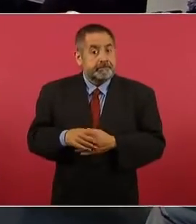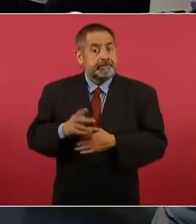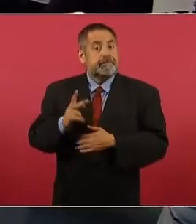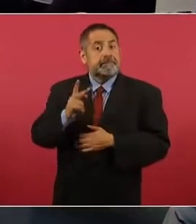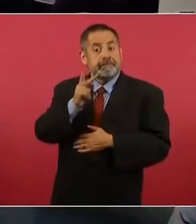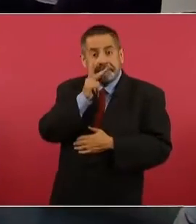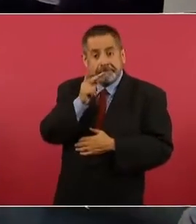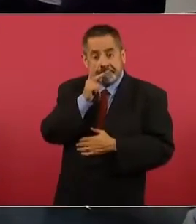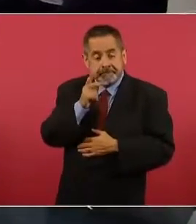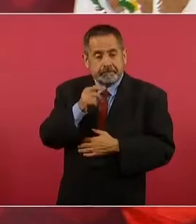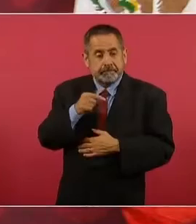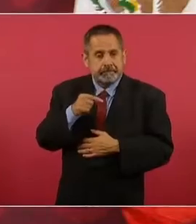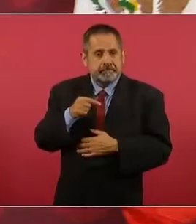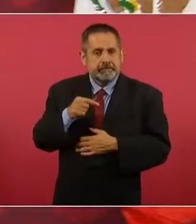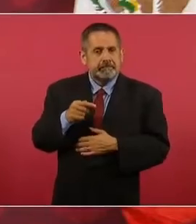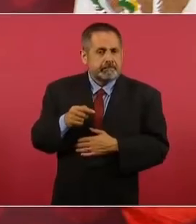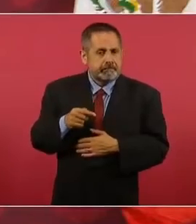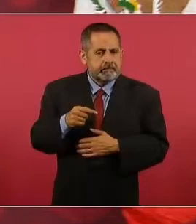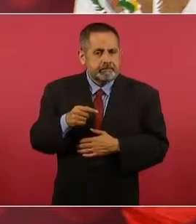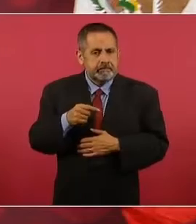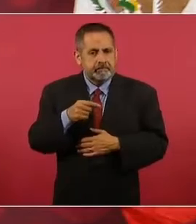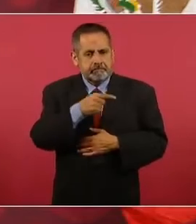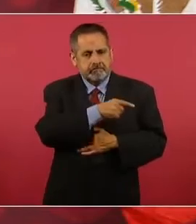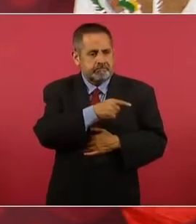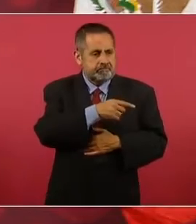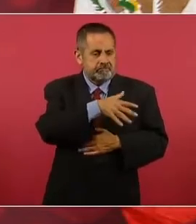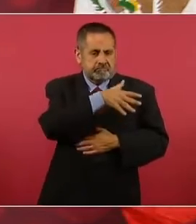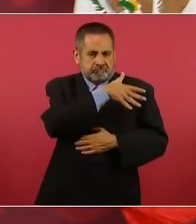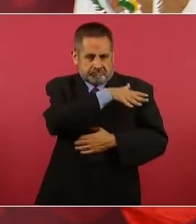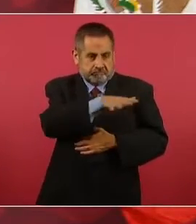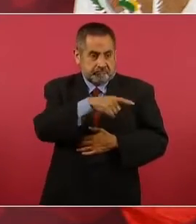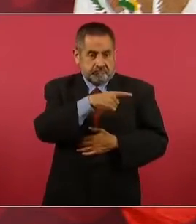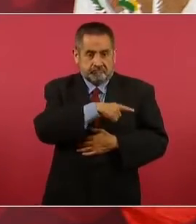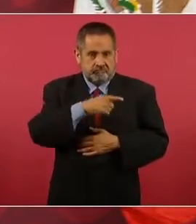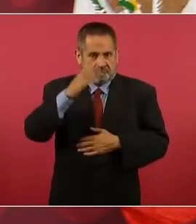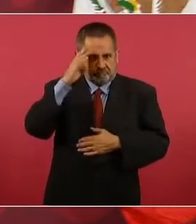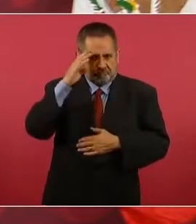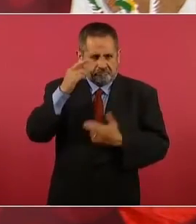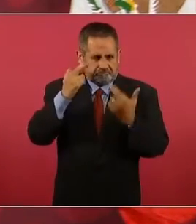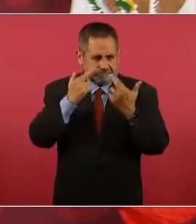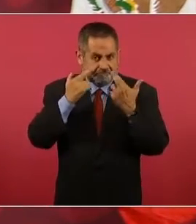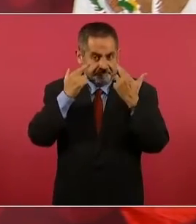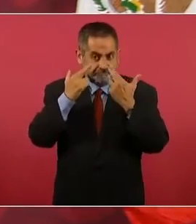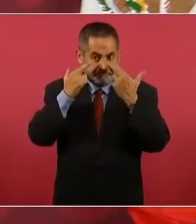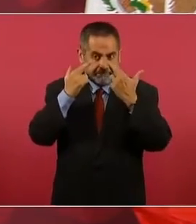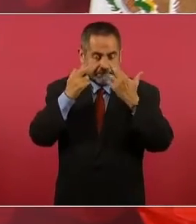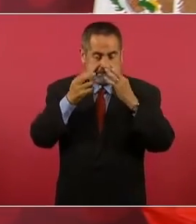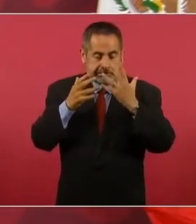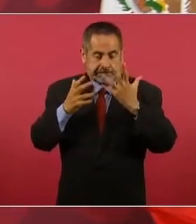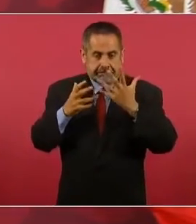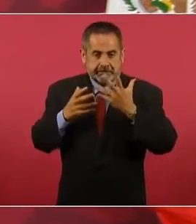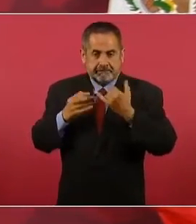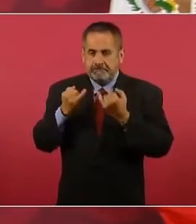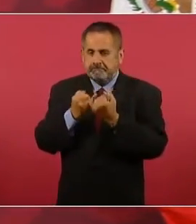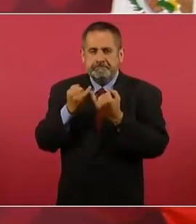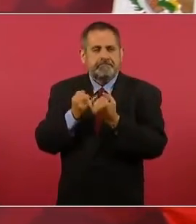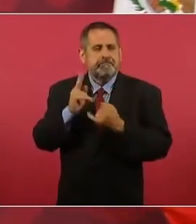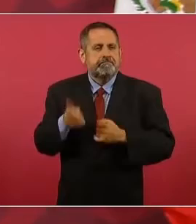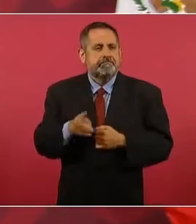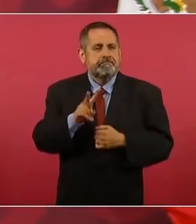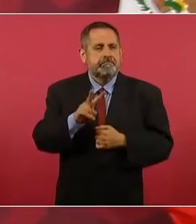porque el general Marcelino, como Villa y como otros